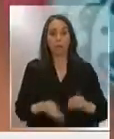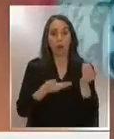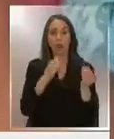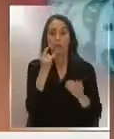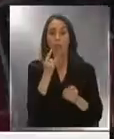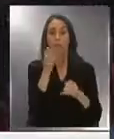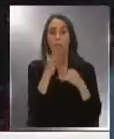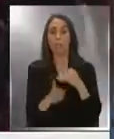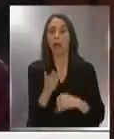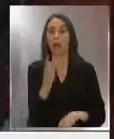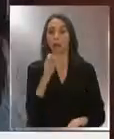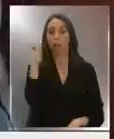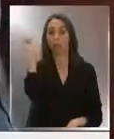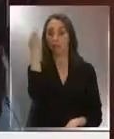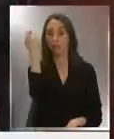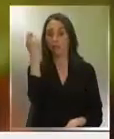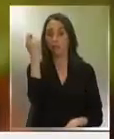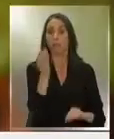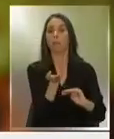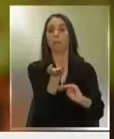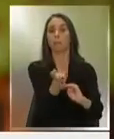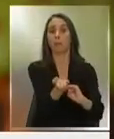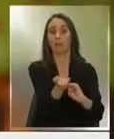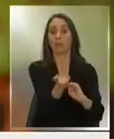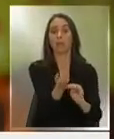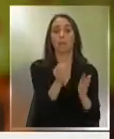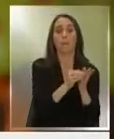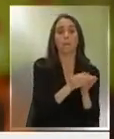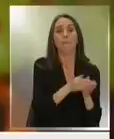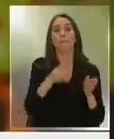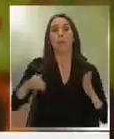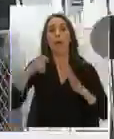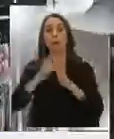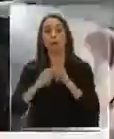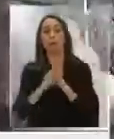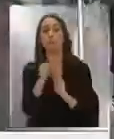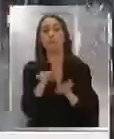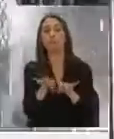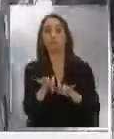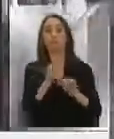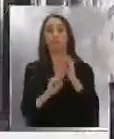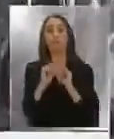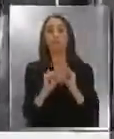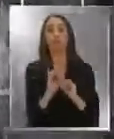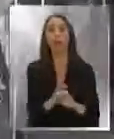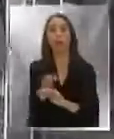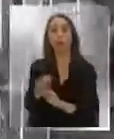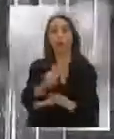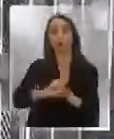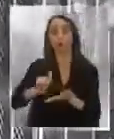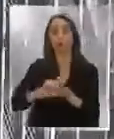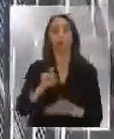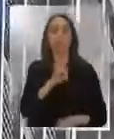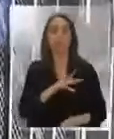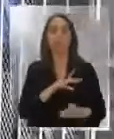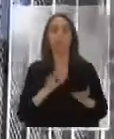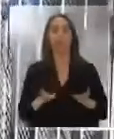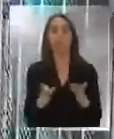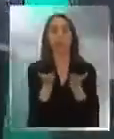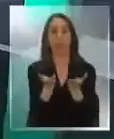plazo hasta el 30 de septiembre para solicitar su extensión a través de internet y de las oficinas de Chilatiende.